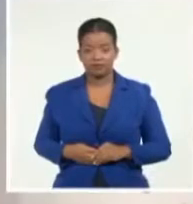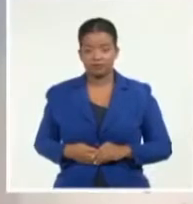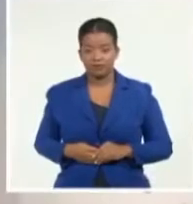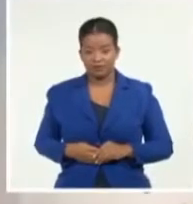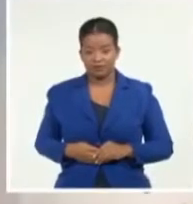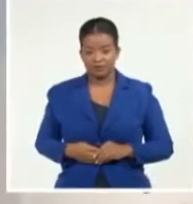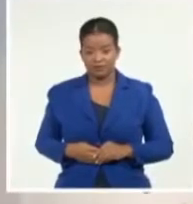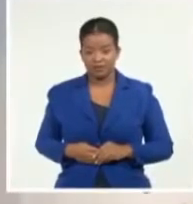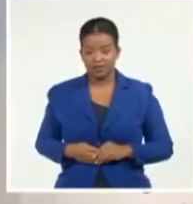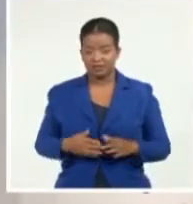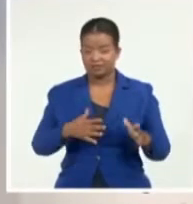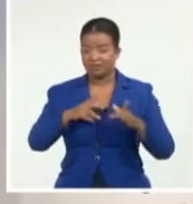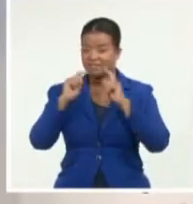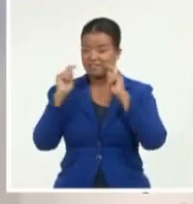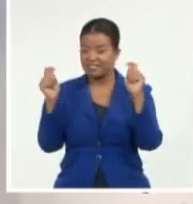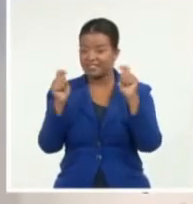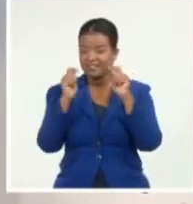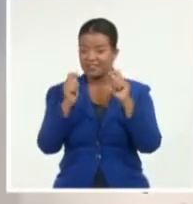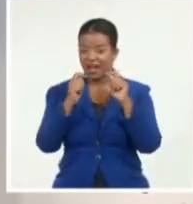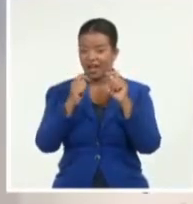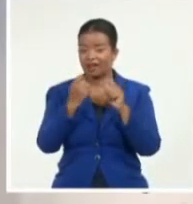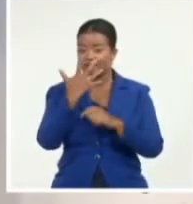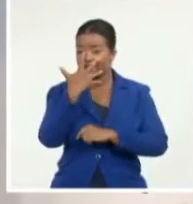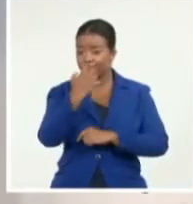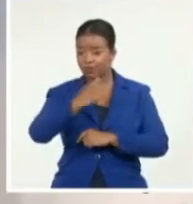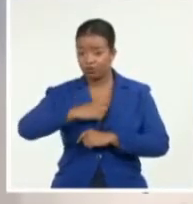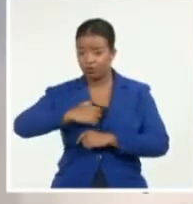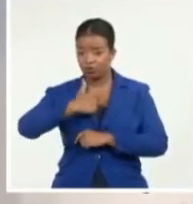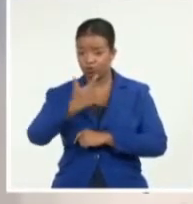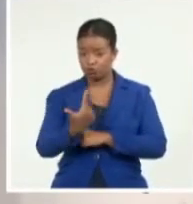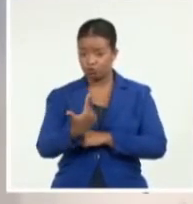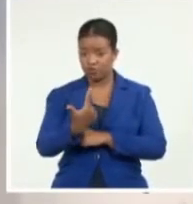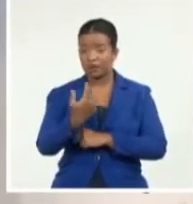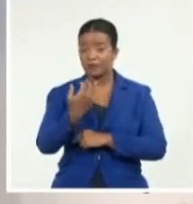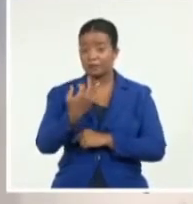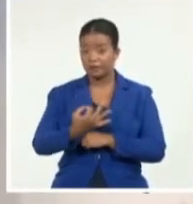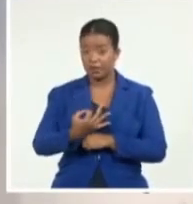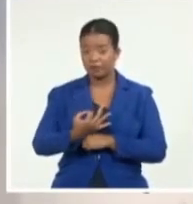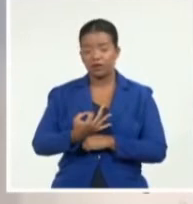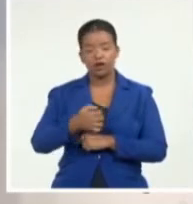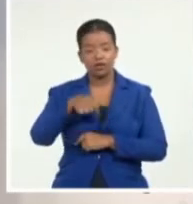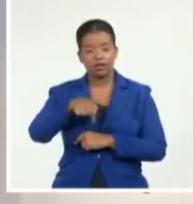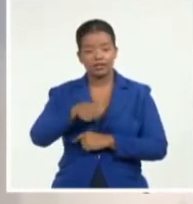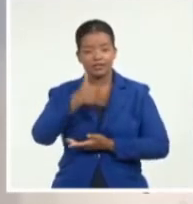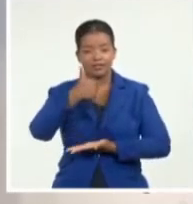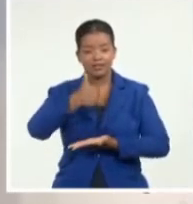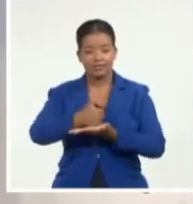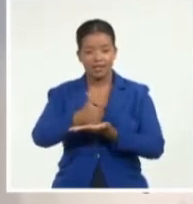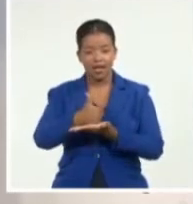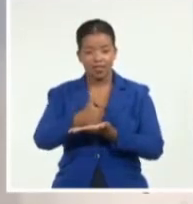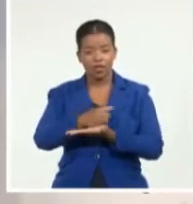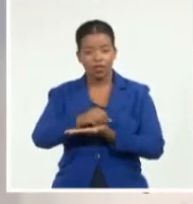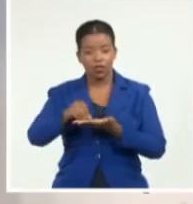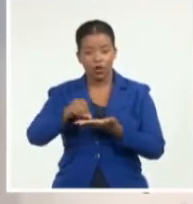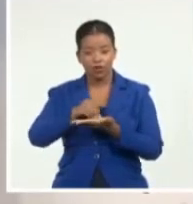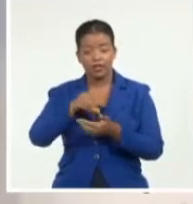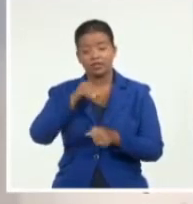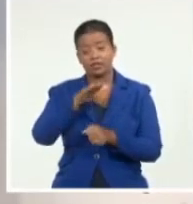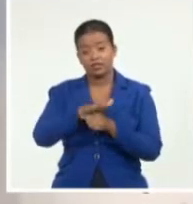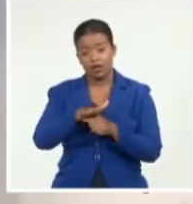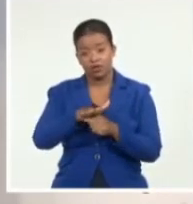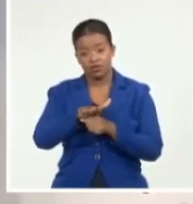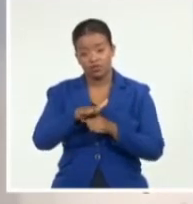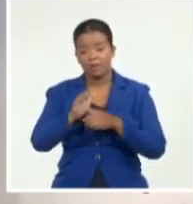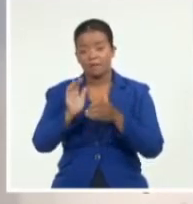Y el Festival de Aficionados a la Cultura, convocado por la Central de Trabajadores de Cuba tuvo como sede a San José de las Lajas en Mayabeque. El